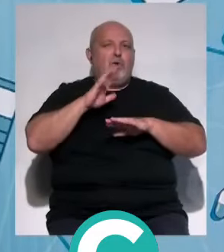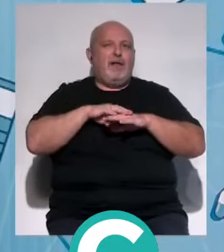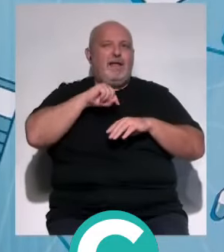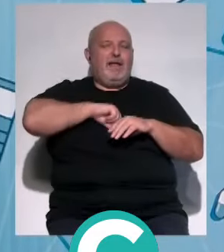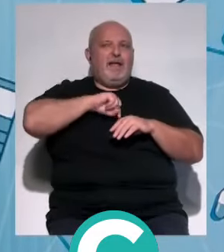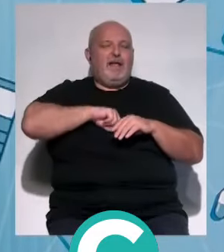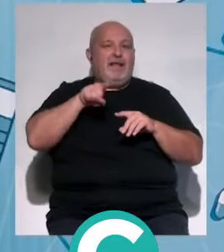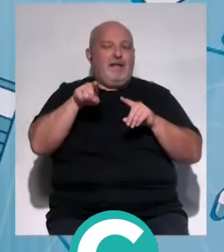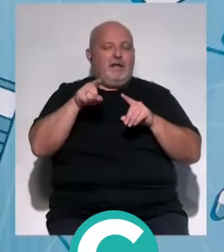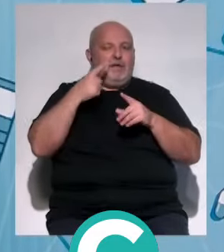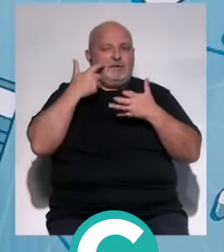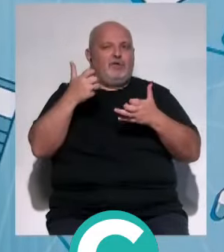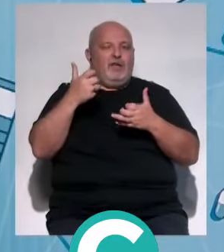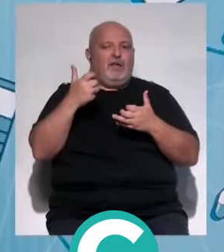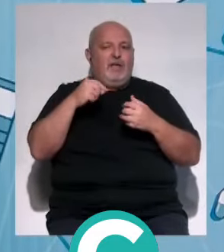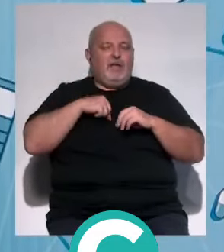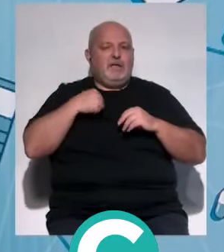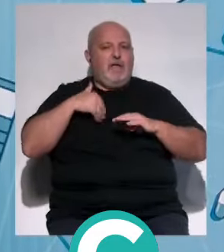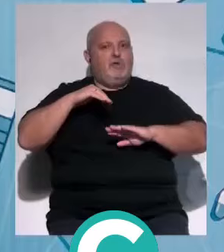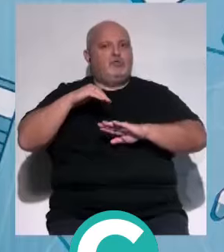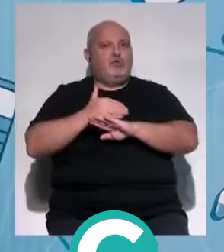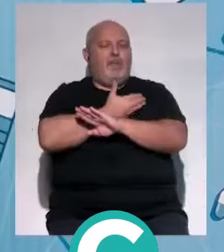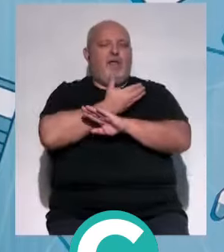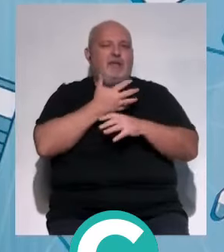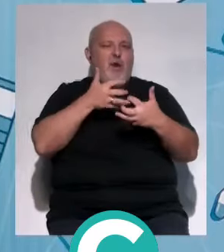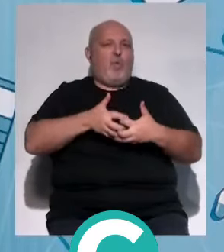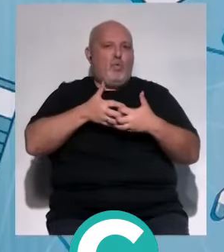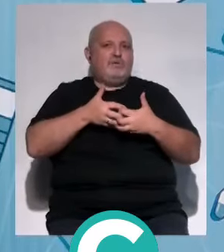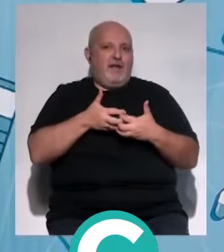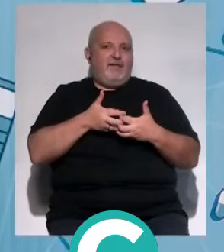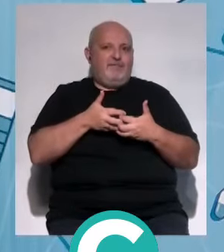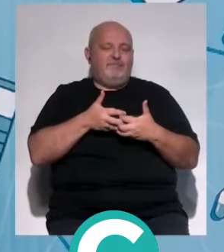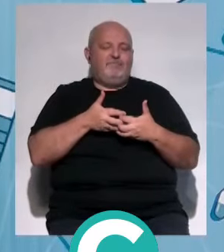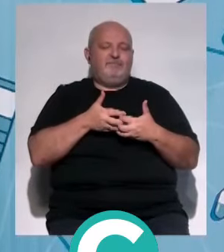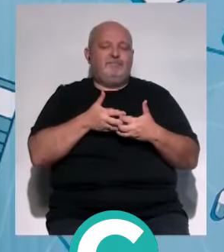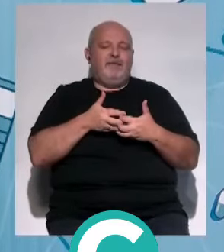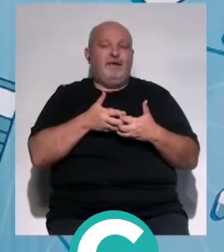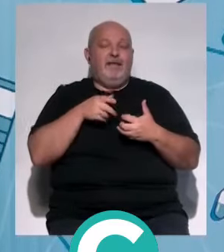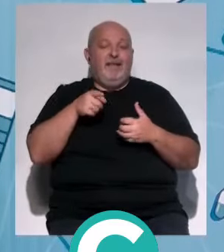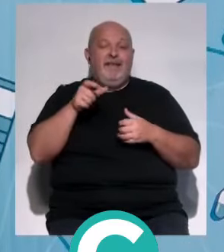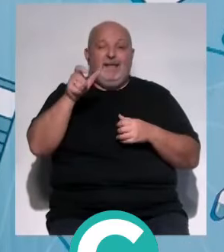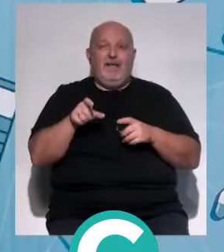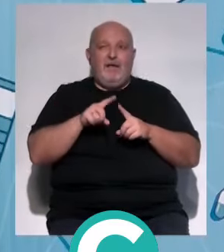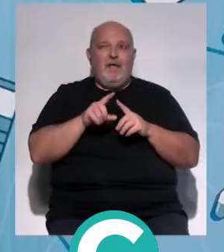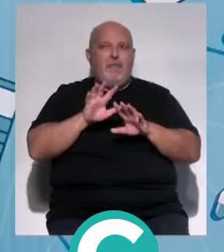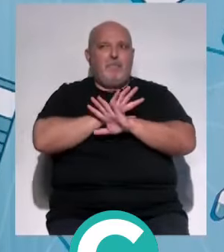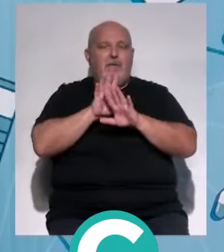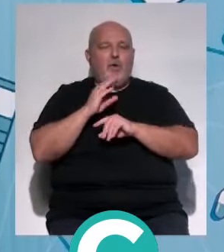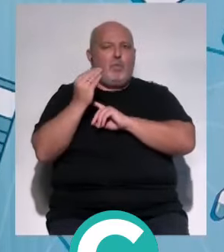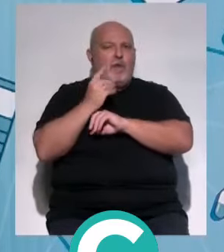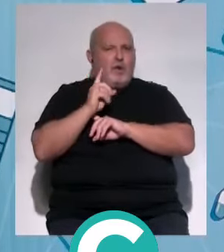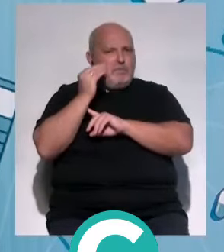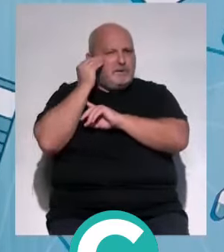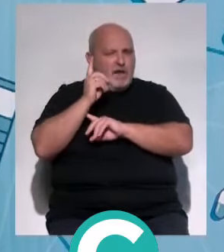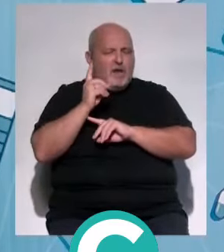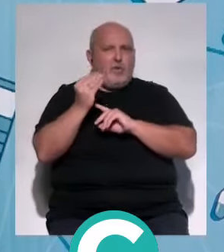creo que eso ya es como que has superado la batalla. Entonces, ¿esta persona crees que no va a cuidarse, crees